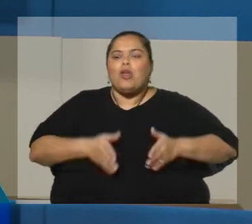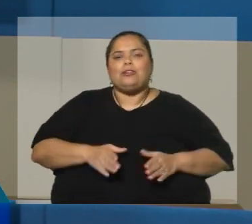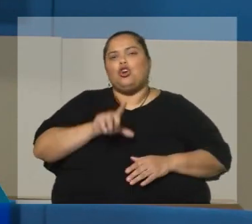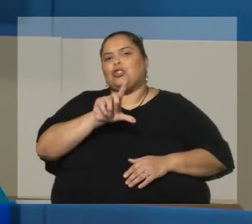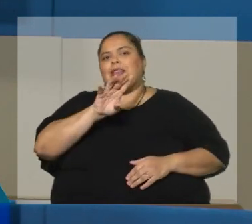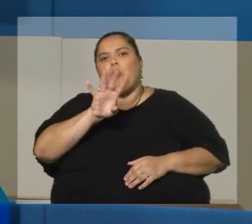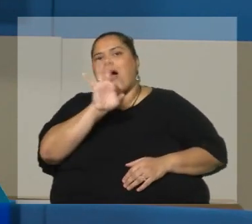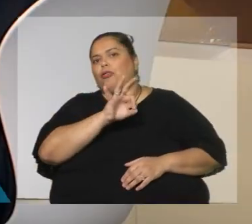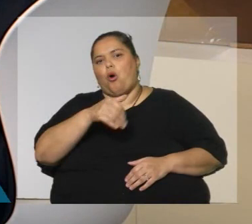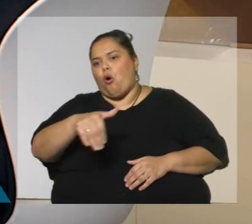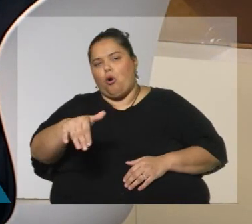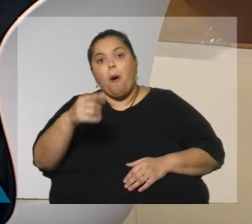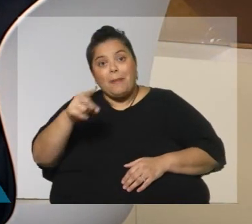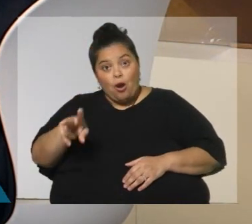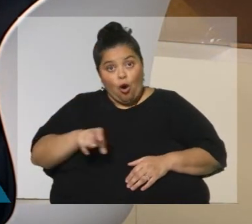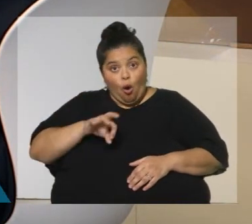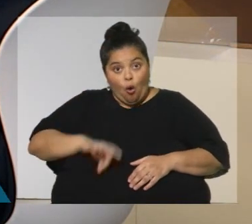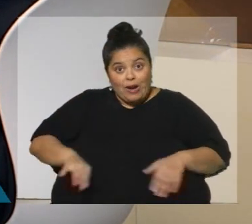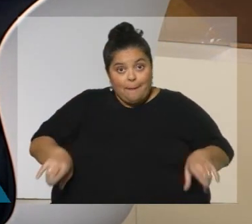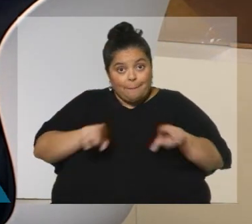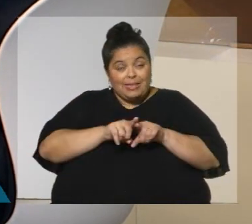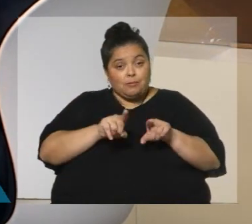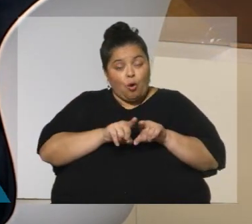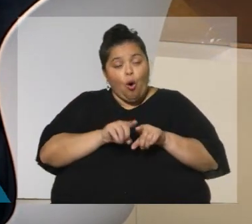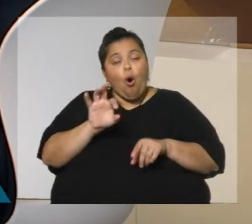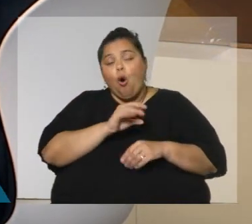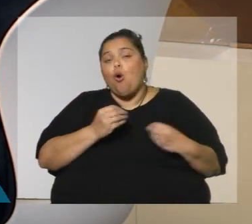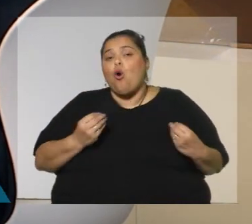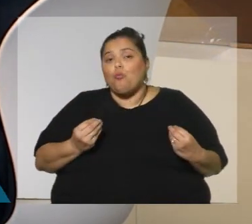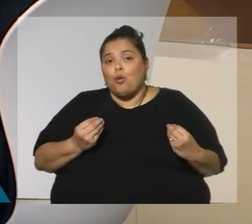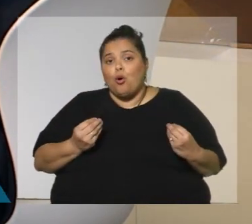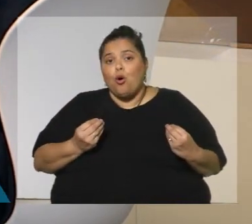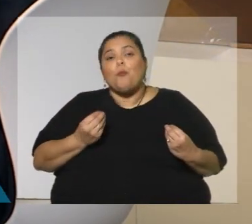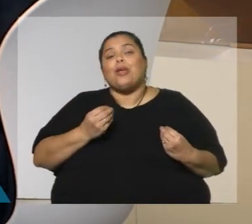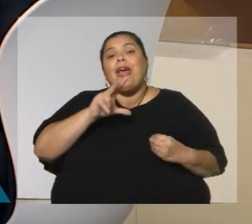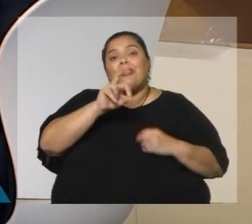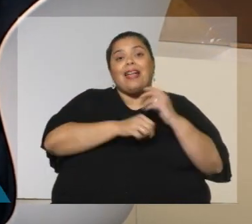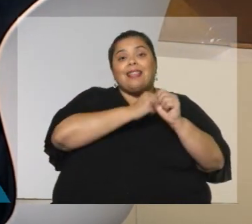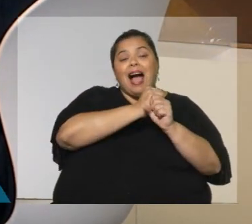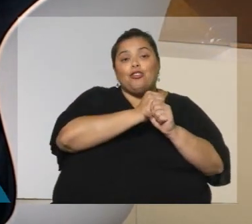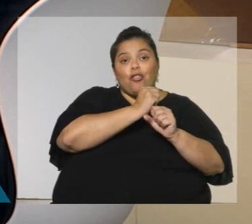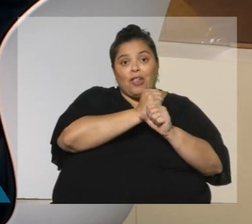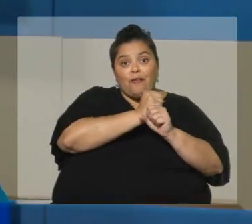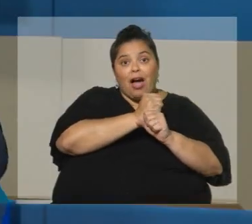y demás. ¿Pero cobra igual esa persona? Digamos, que tiene 30 de trabajo y tiene menos años. Y tiene 58.